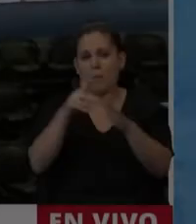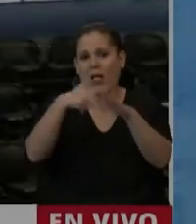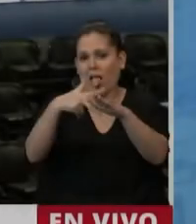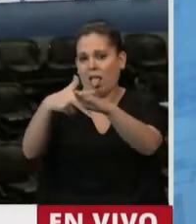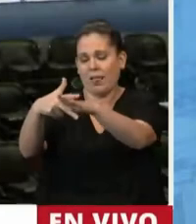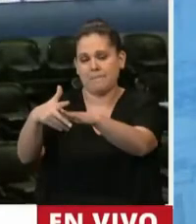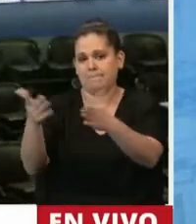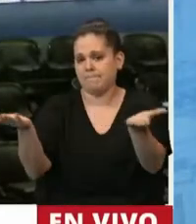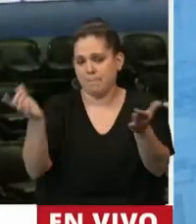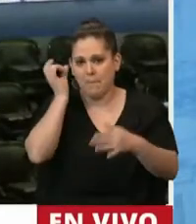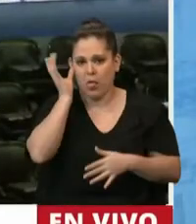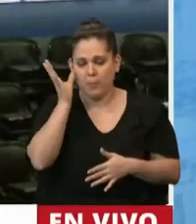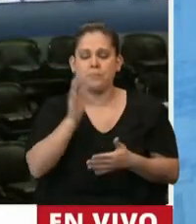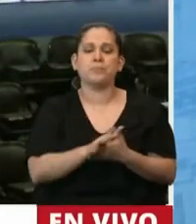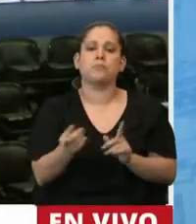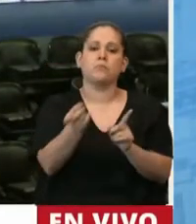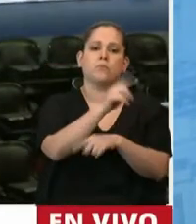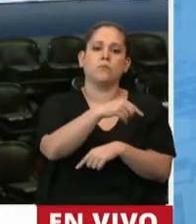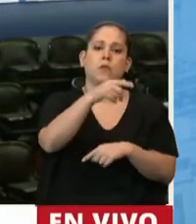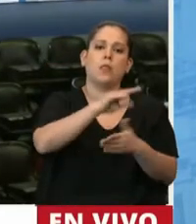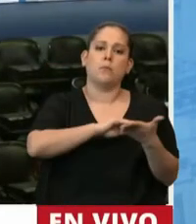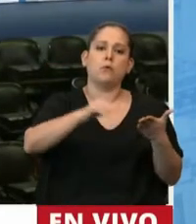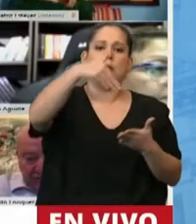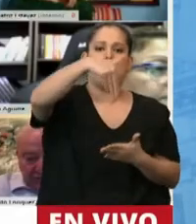Tiene la palabra la diputada Flavia Morales.